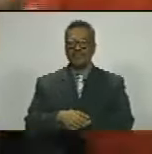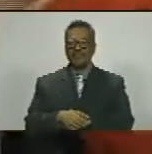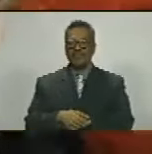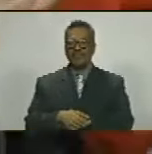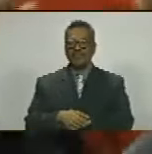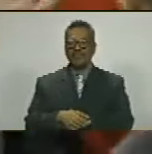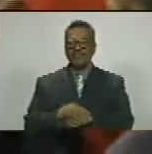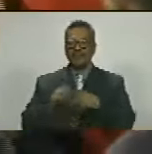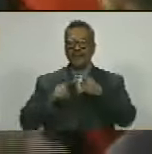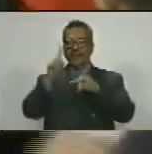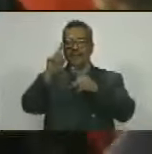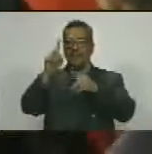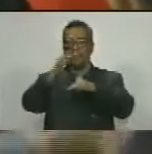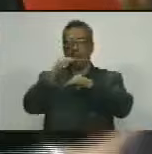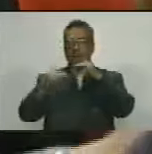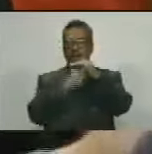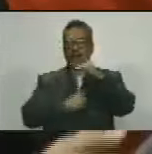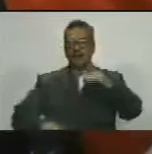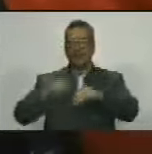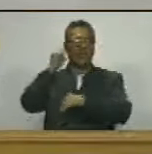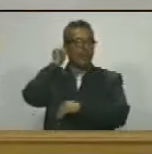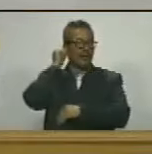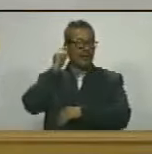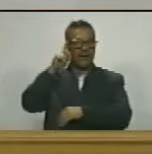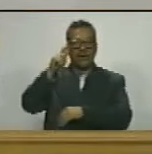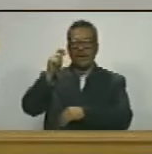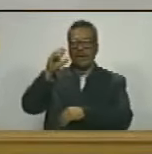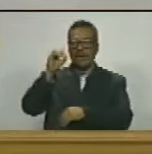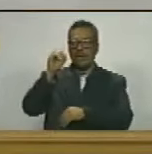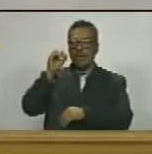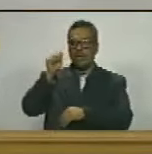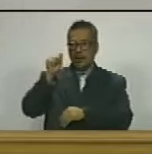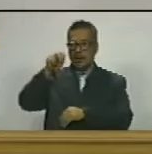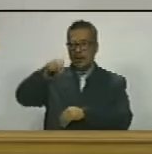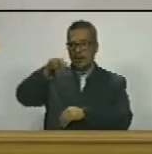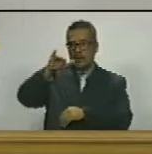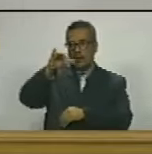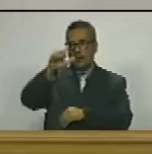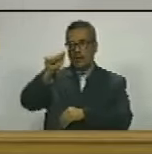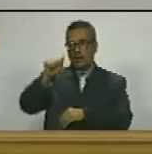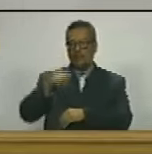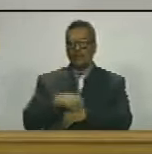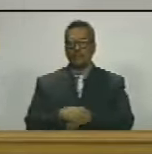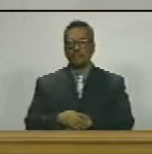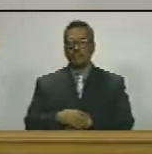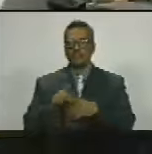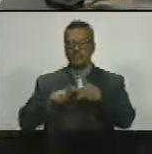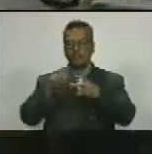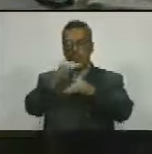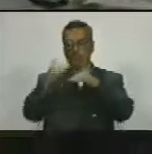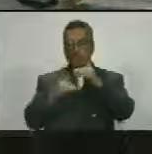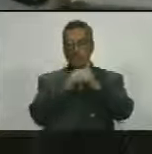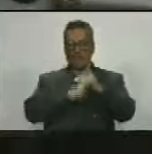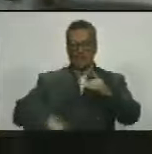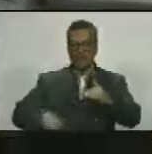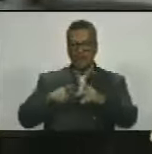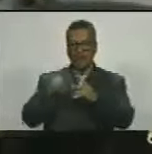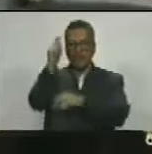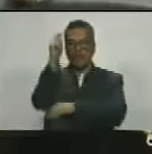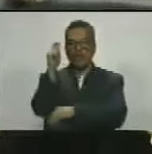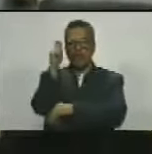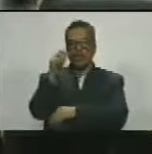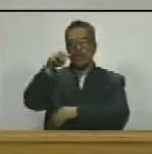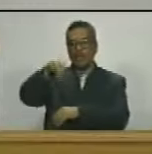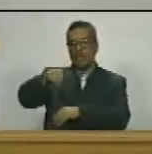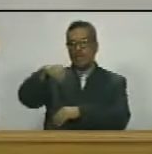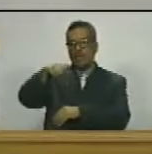primera vicepresidenta diputada tania díaz gonzález segunda vicepresidenta diputada